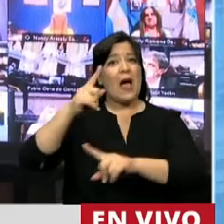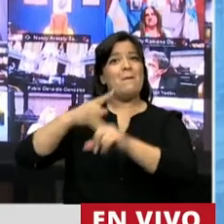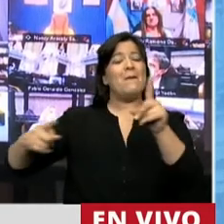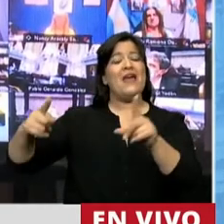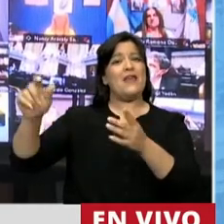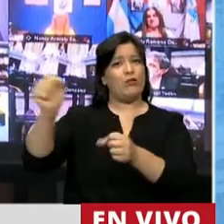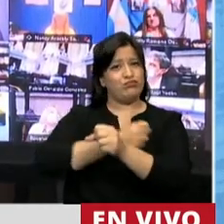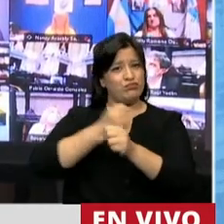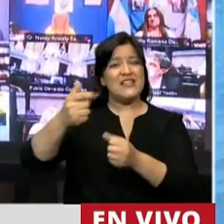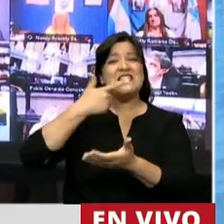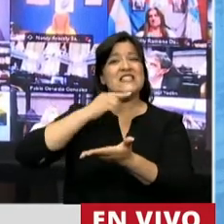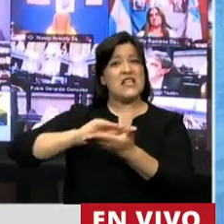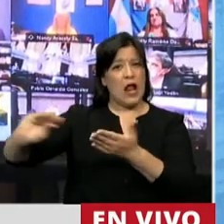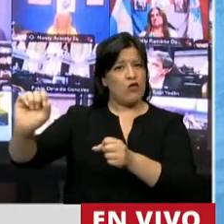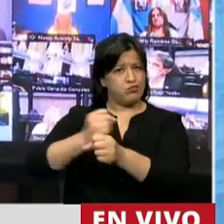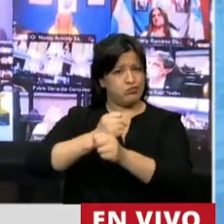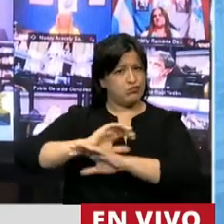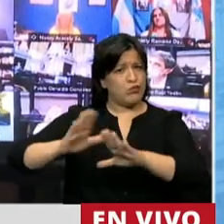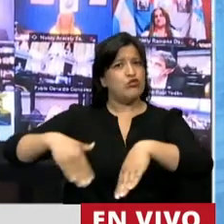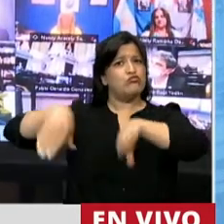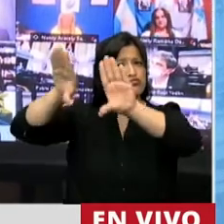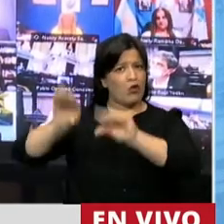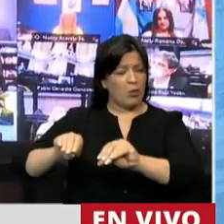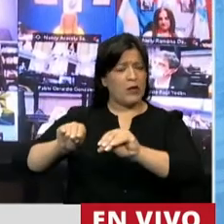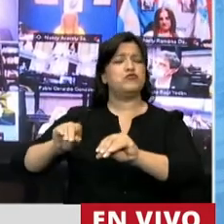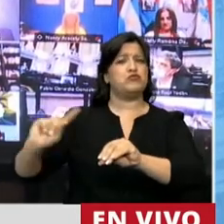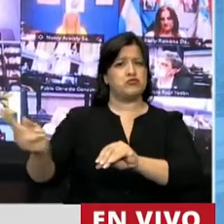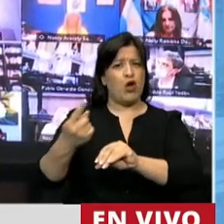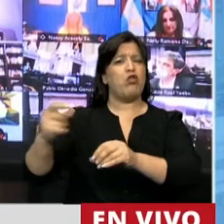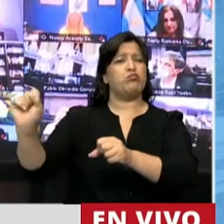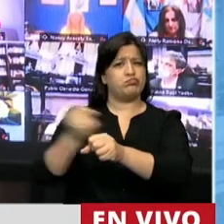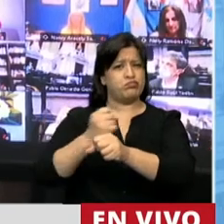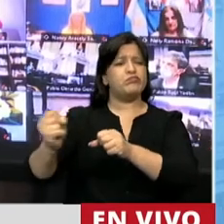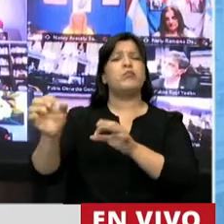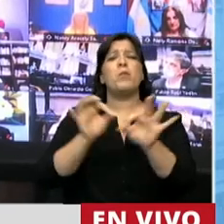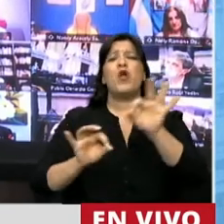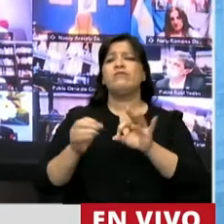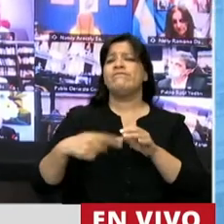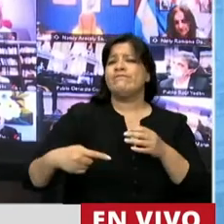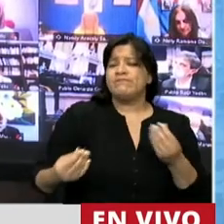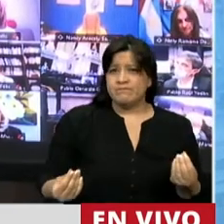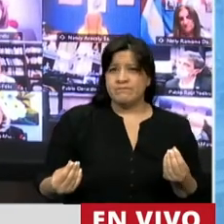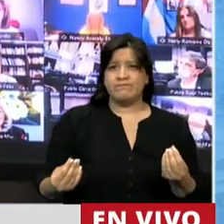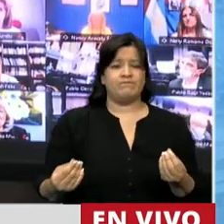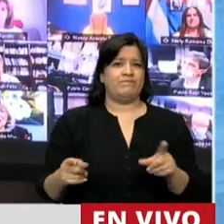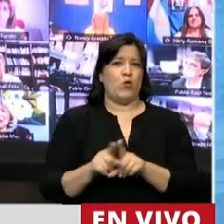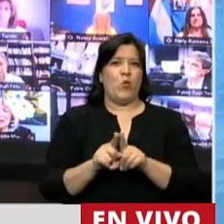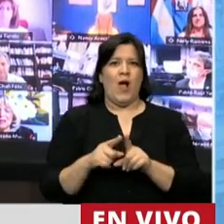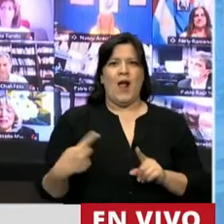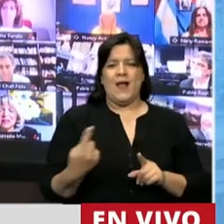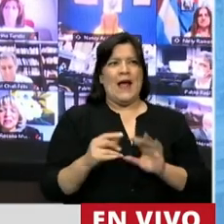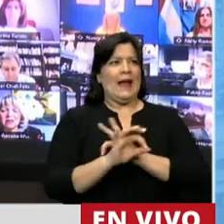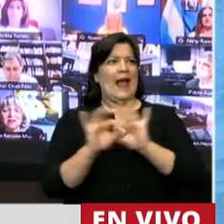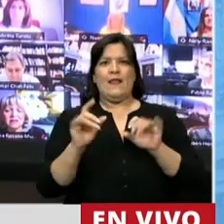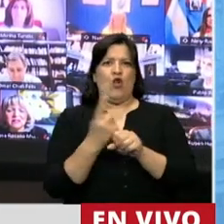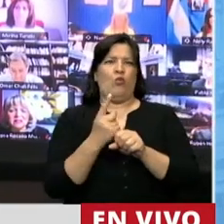del Senado de la Nación, donde fue aprobado por unanimidad un proyecto que nadie puede estar en